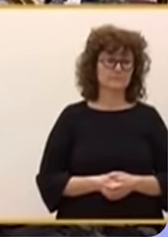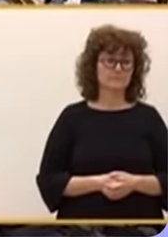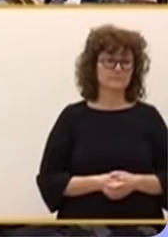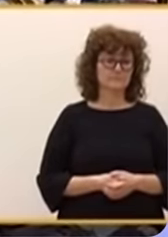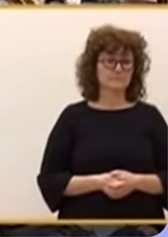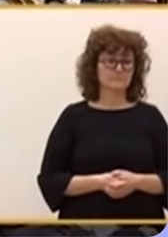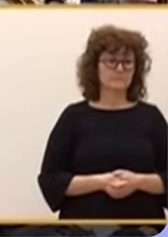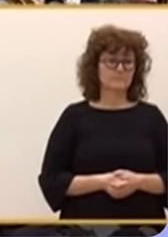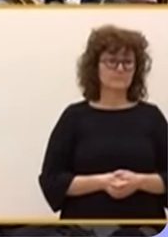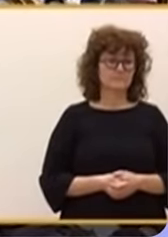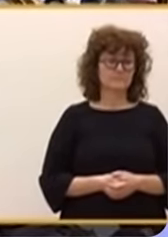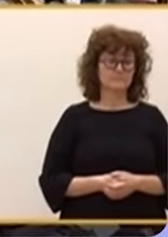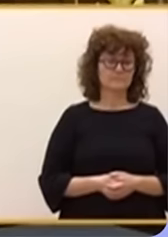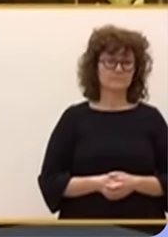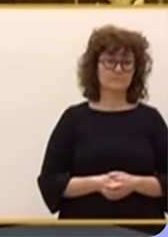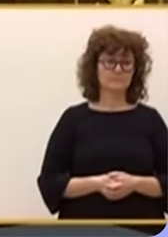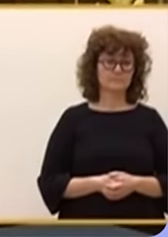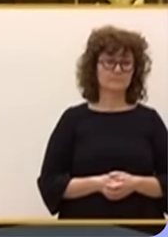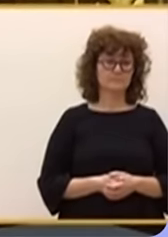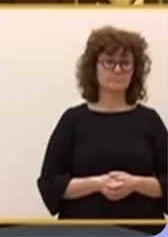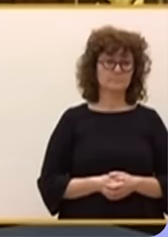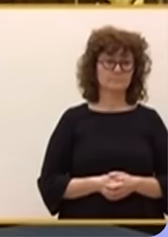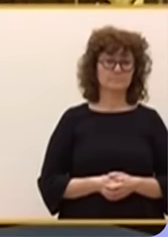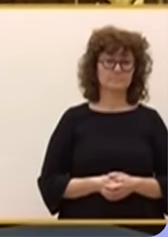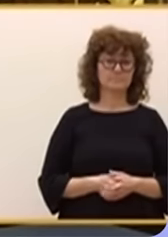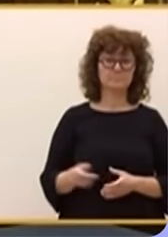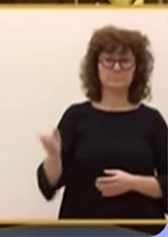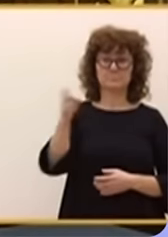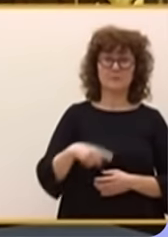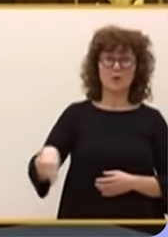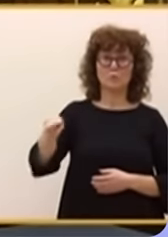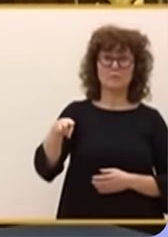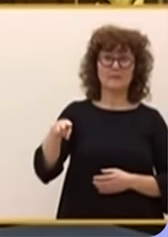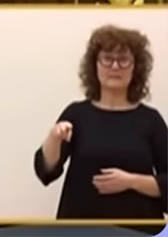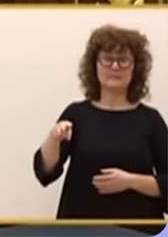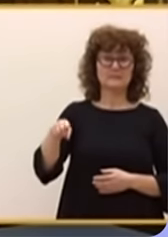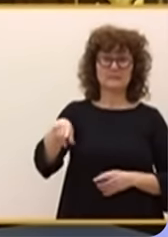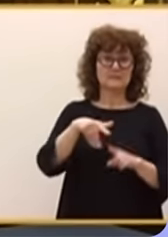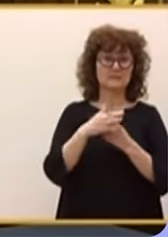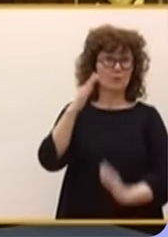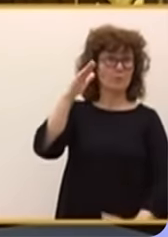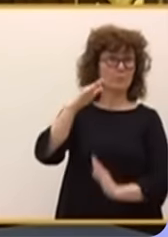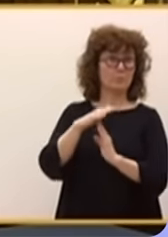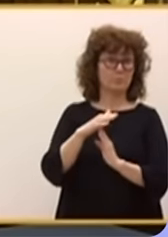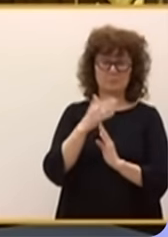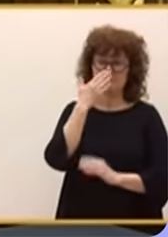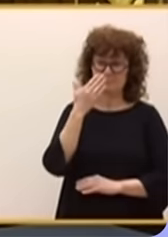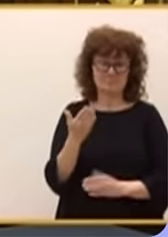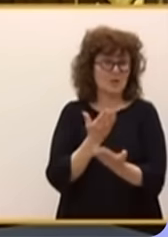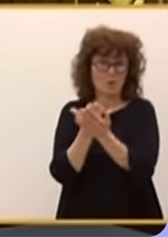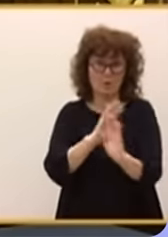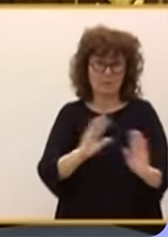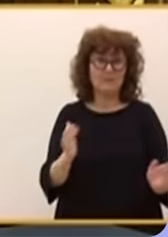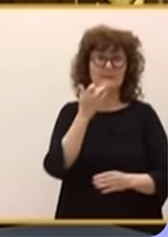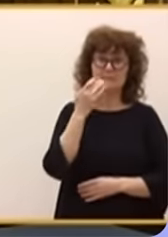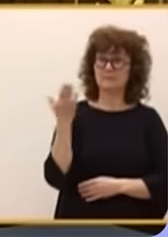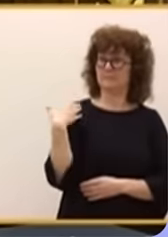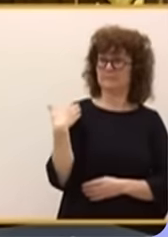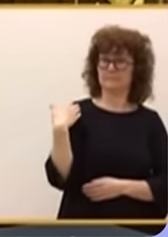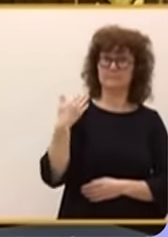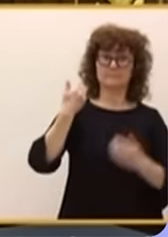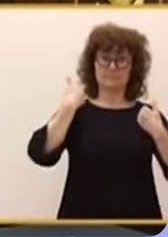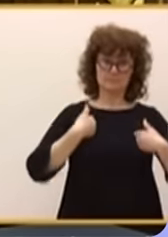Y ni siquiera espero que detengan ustedes la máquina del fango. Y por tanto, si me piden llamar mi comparecencia y la de mi esposa al Senado,